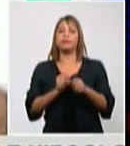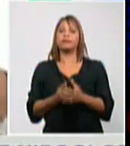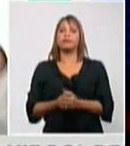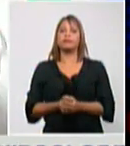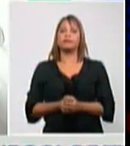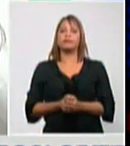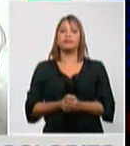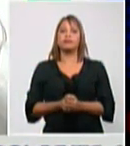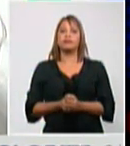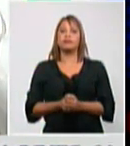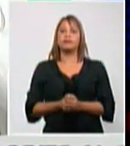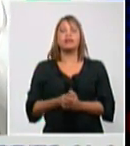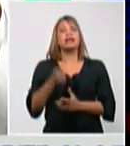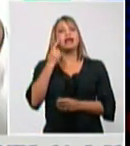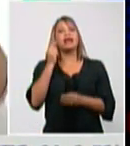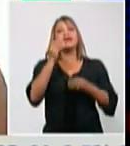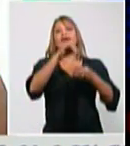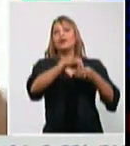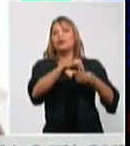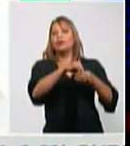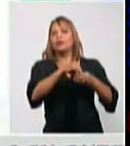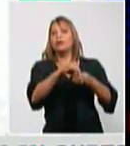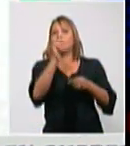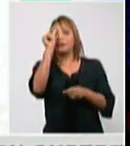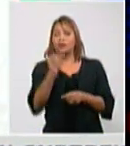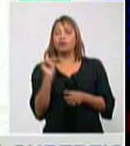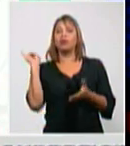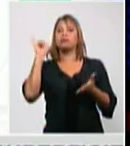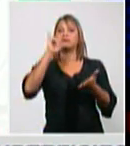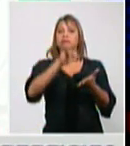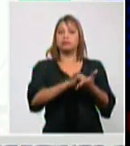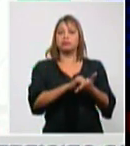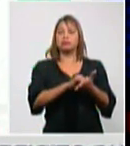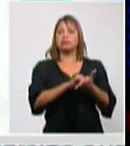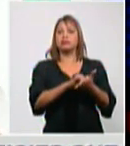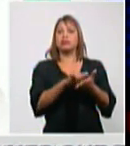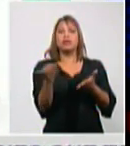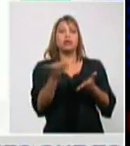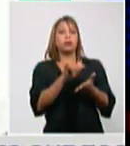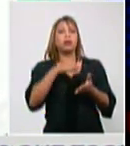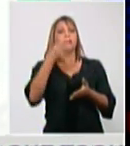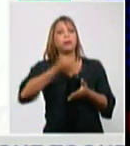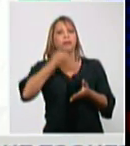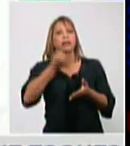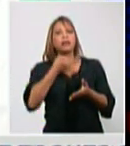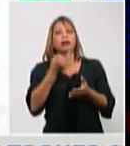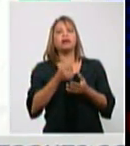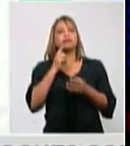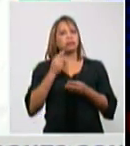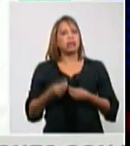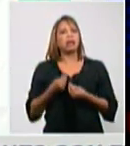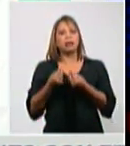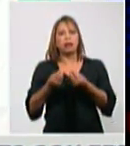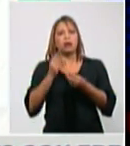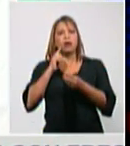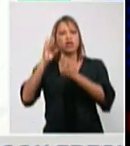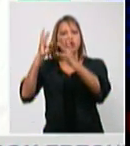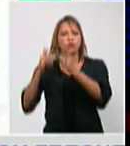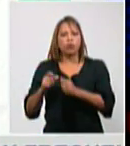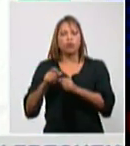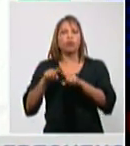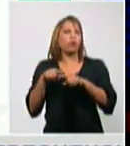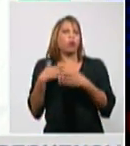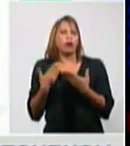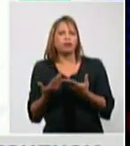incluye casos importados como también lo hemos dicho se han dado las cifras de los casos importados